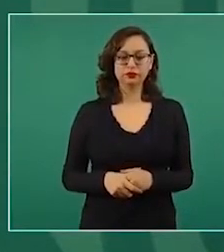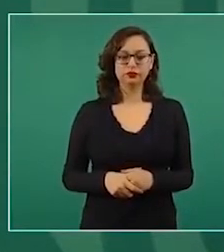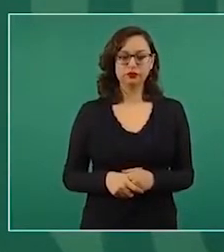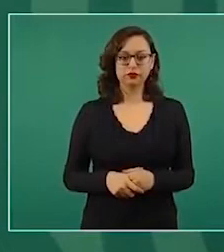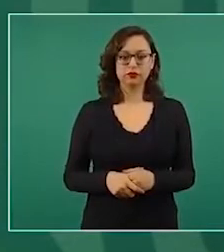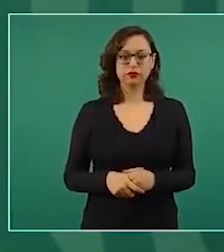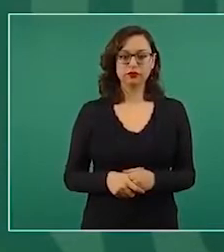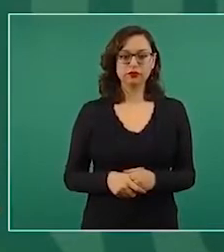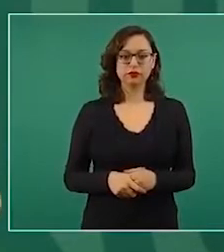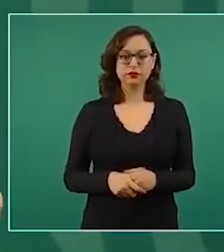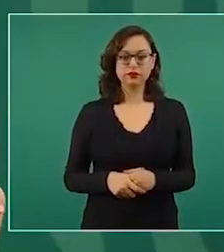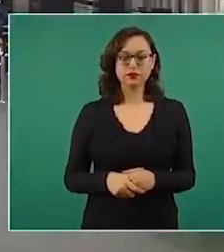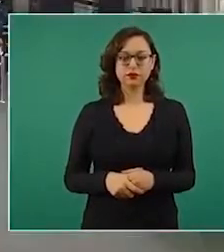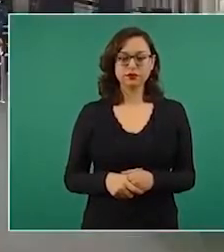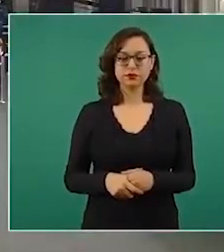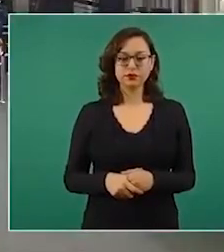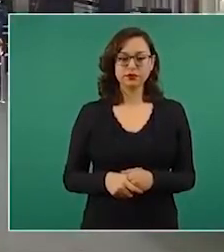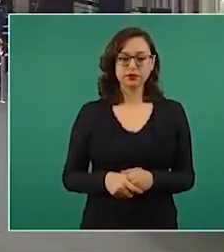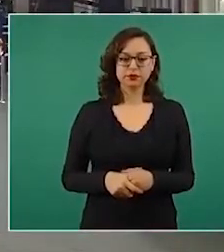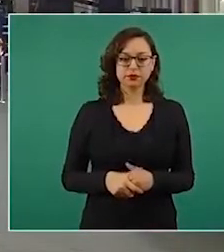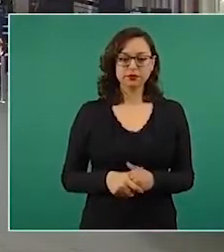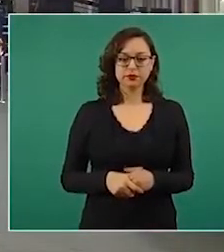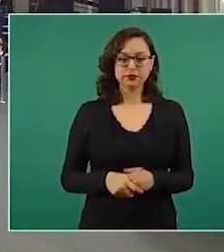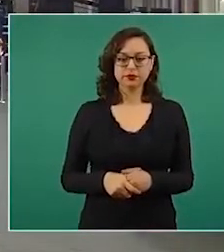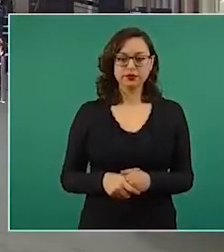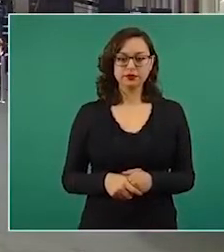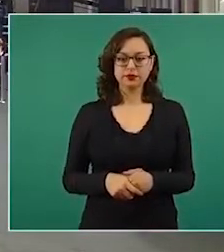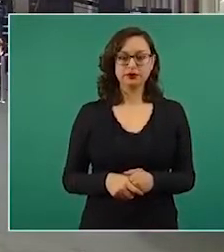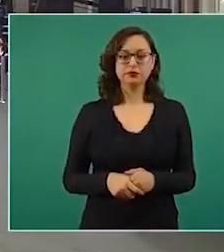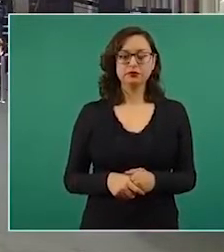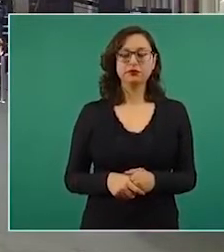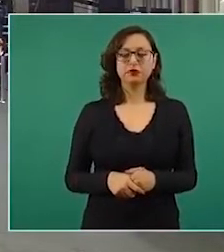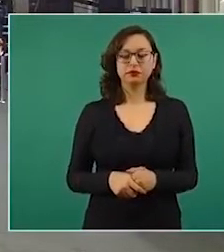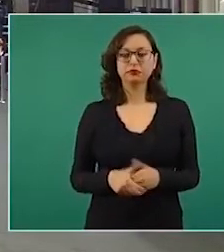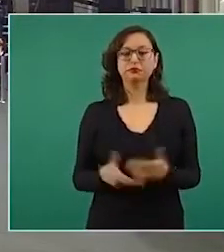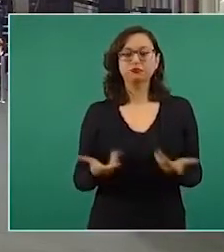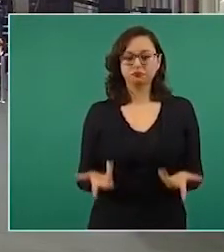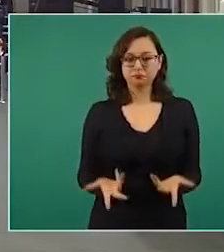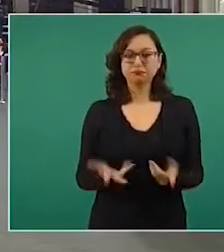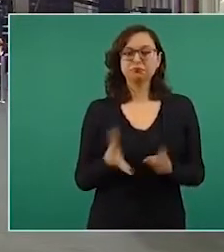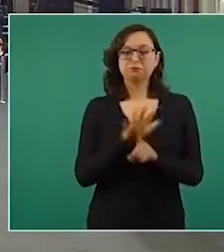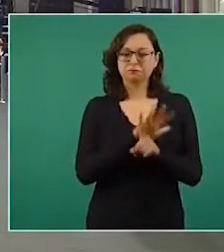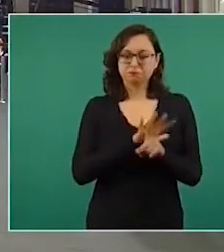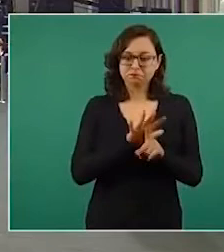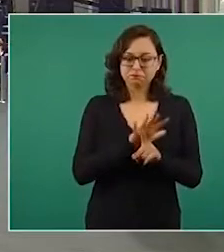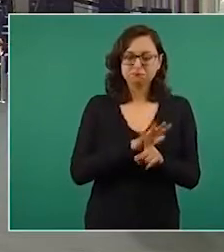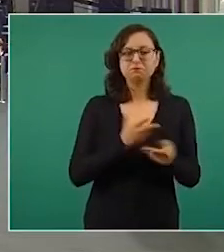Vamos a convencer y a persuadir,